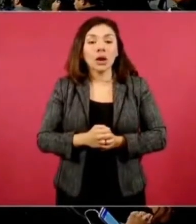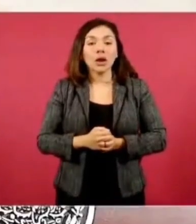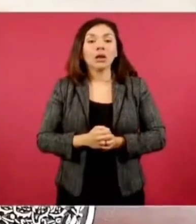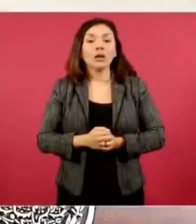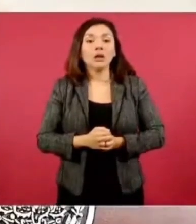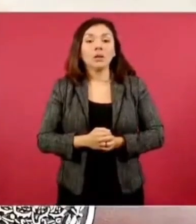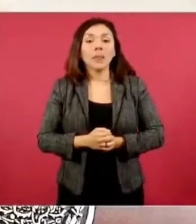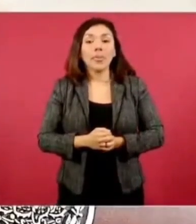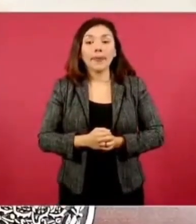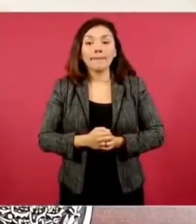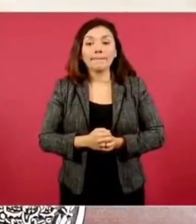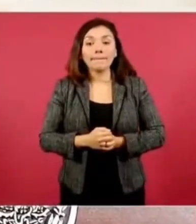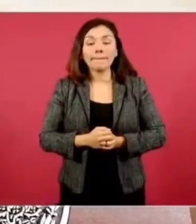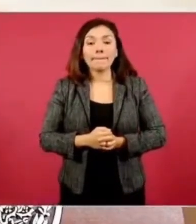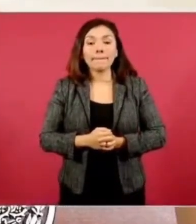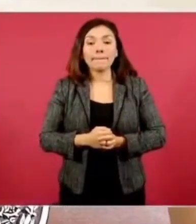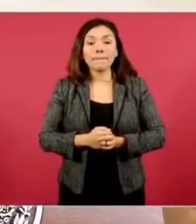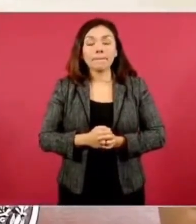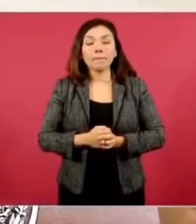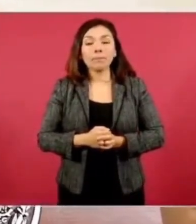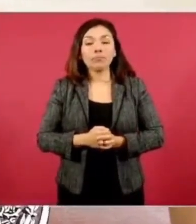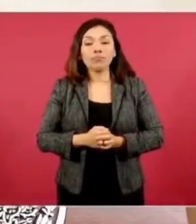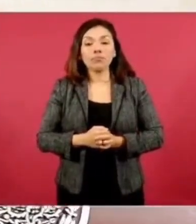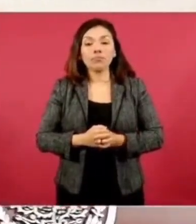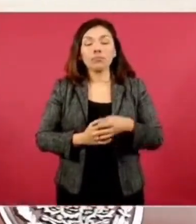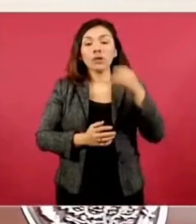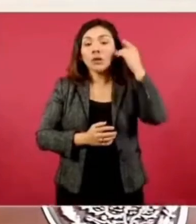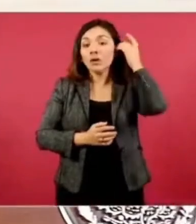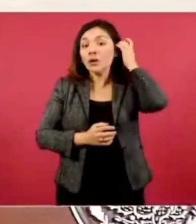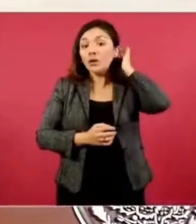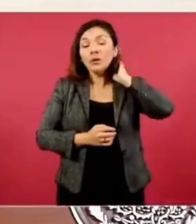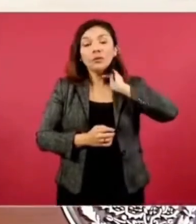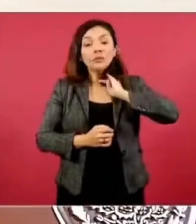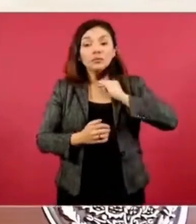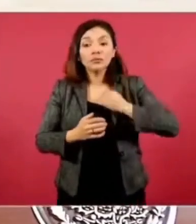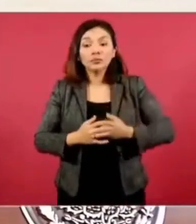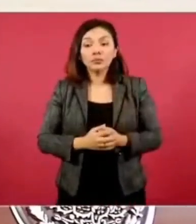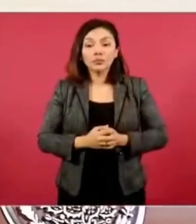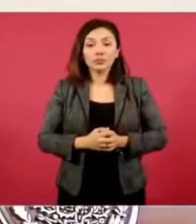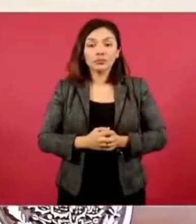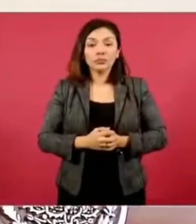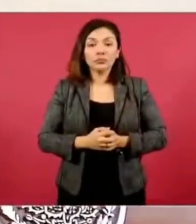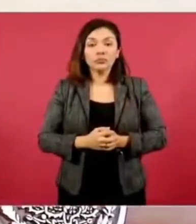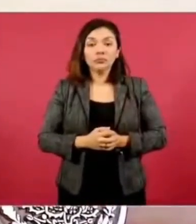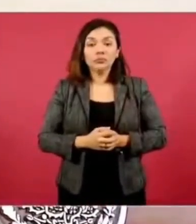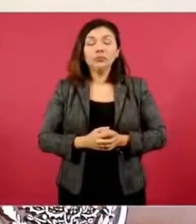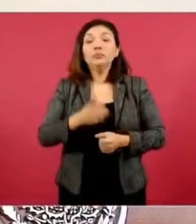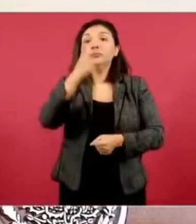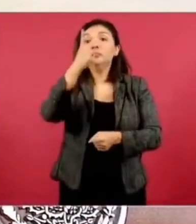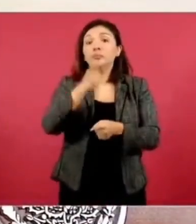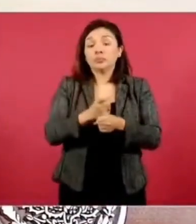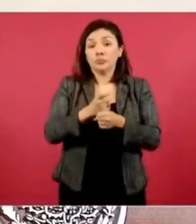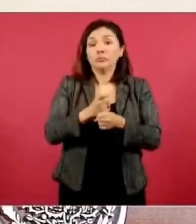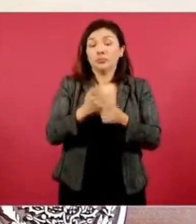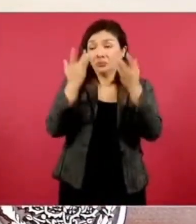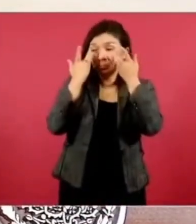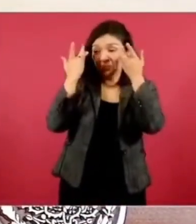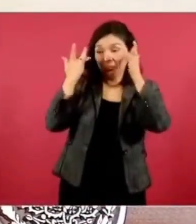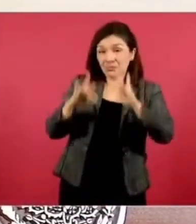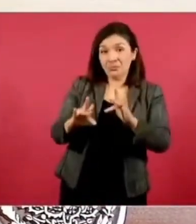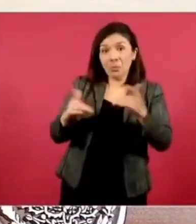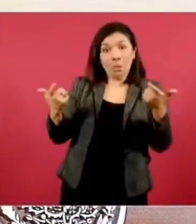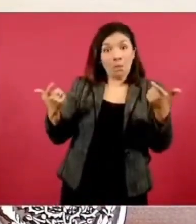Donde ha habido más reducción de la deserción